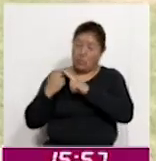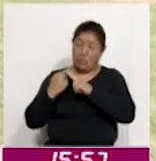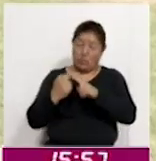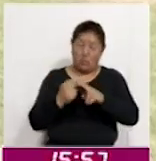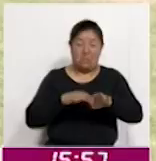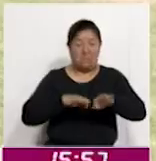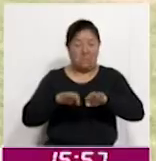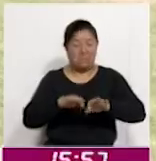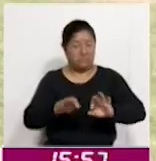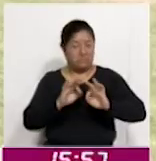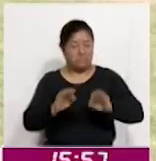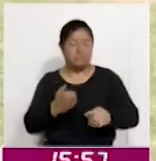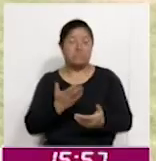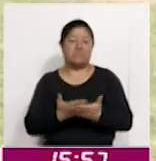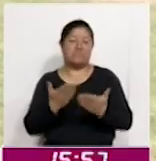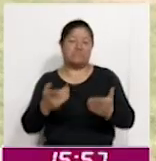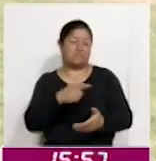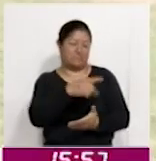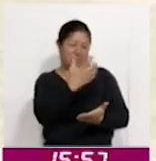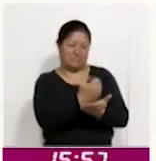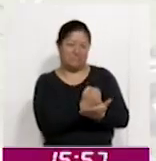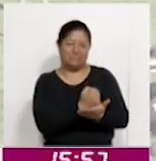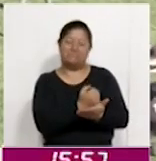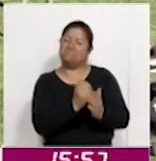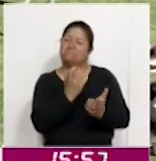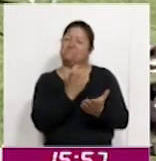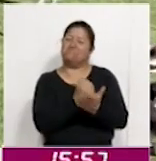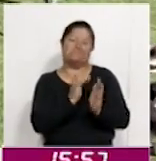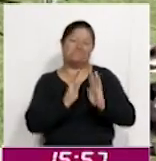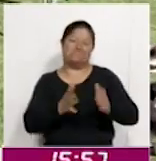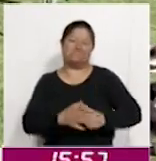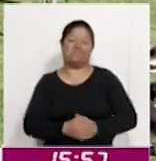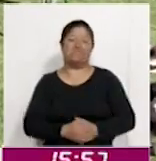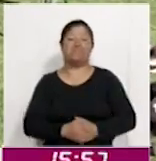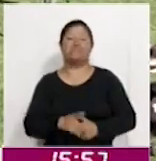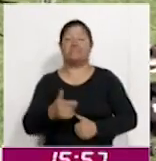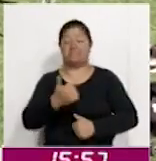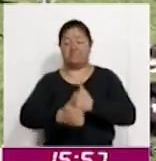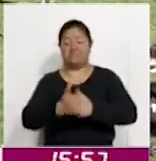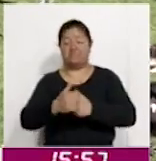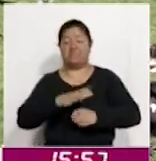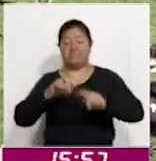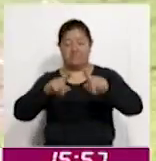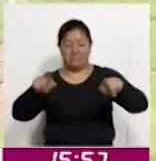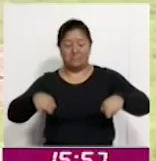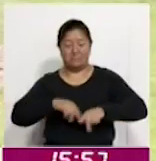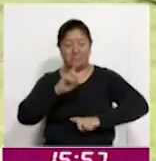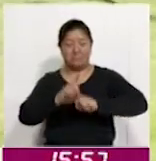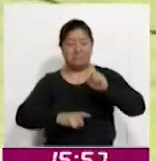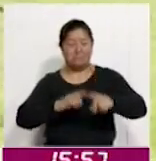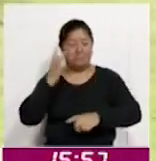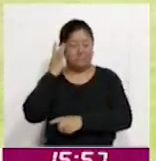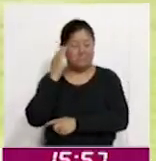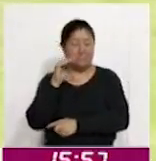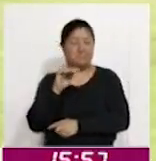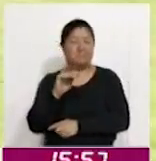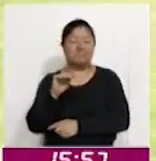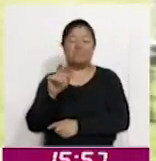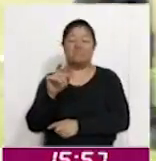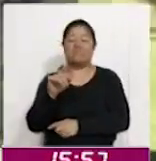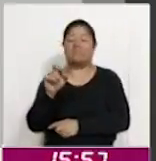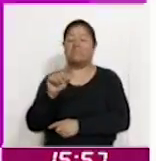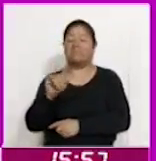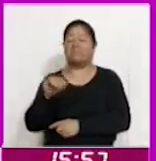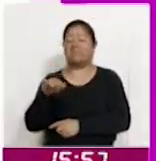y hoy el premio es pasar a la siguiente ronda. El partido se celebró en el campo deportivo de San Simón Tlaxlauquitepec en Xaltocan.